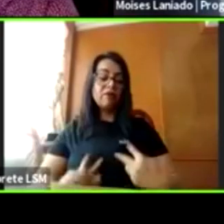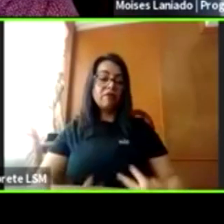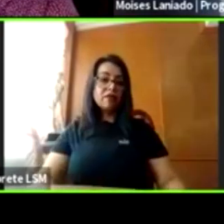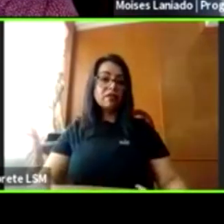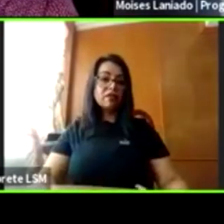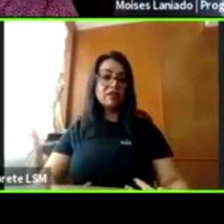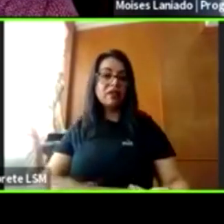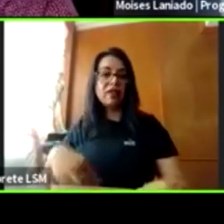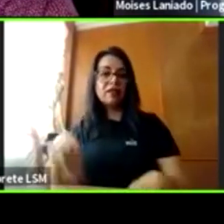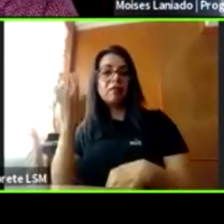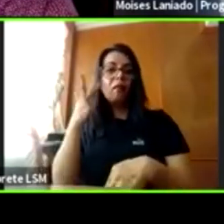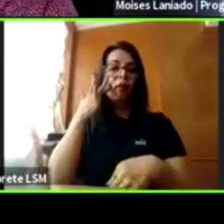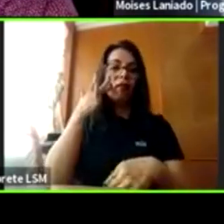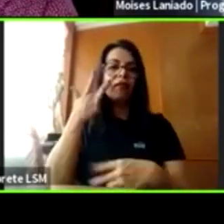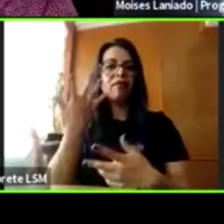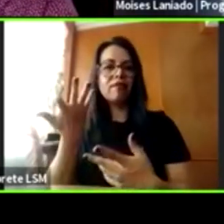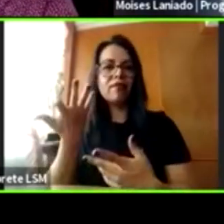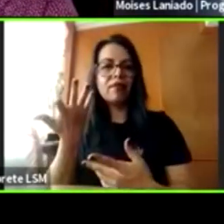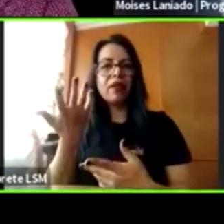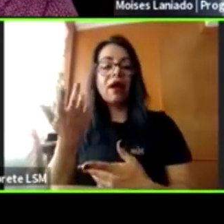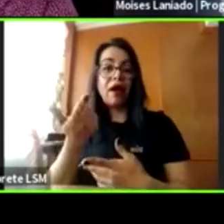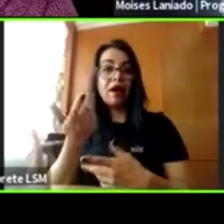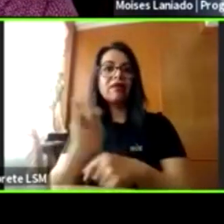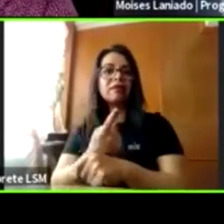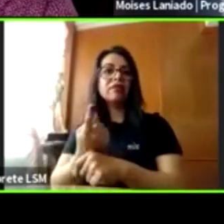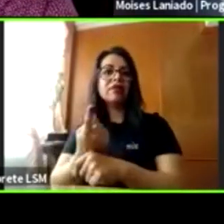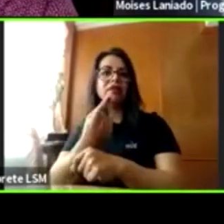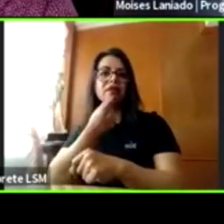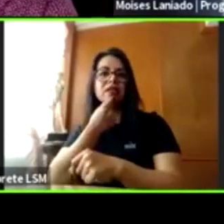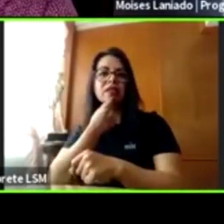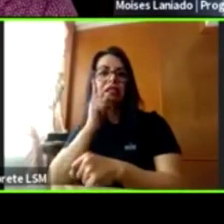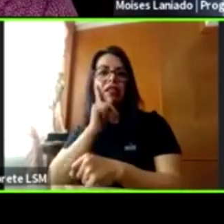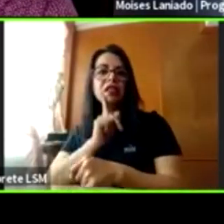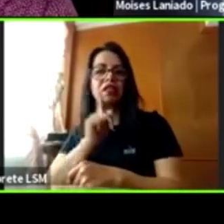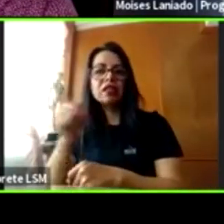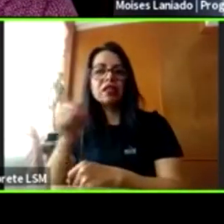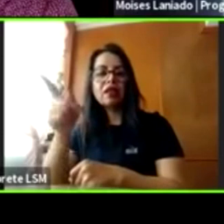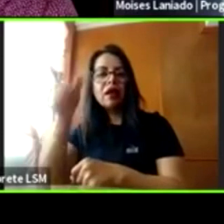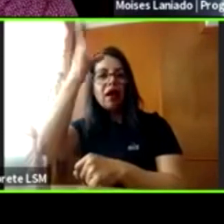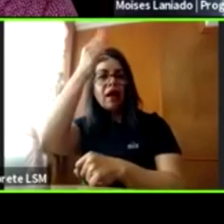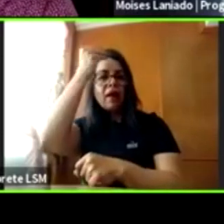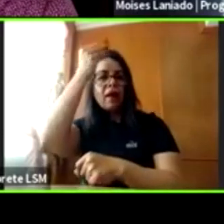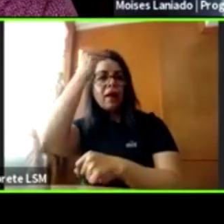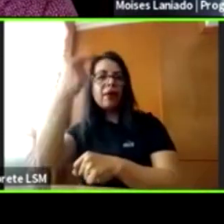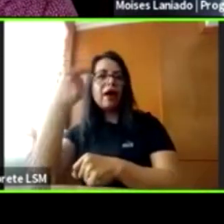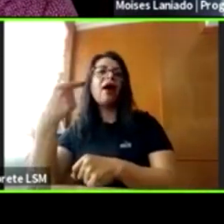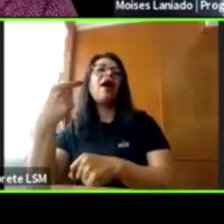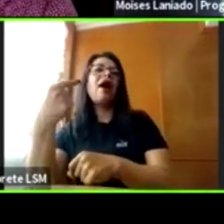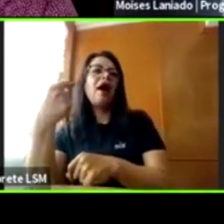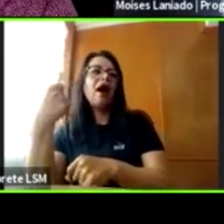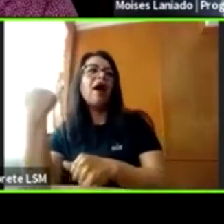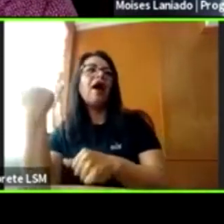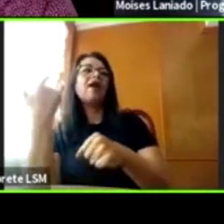lo que está pasando con estas niñas es que aprenden que a cambio de sus favores obtienen